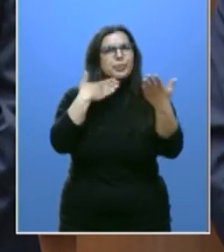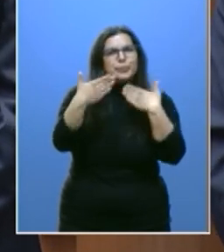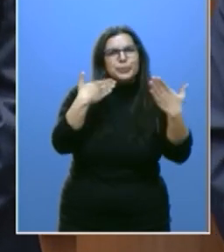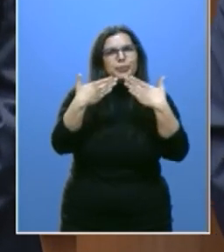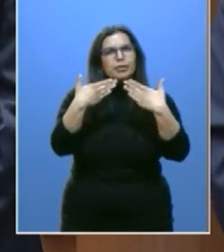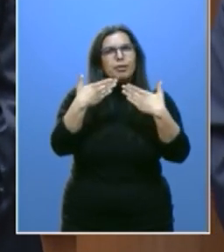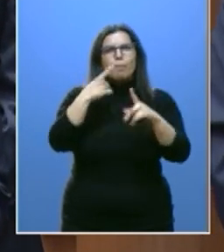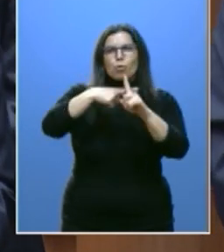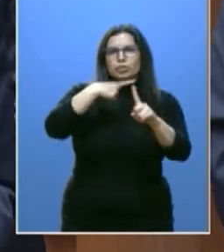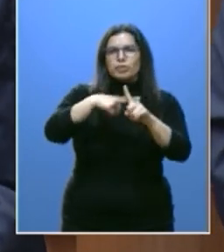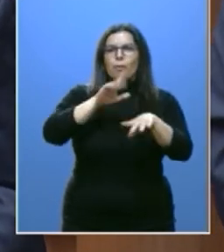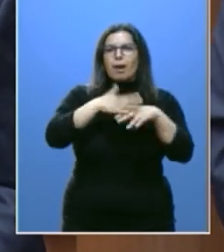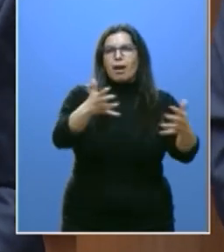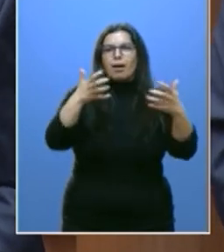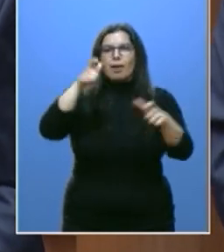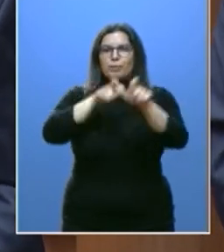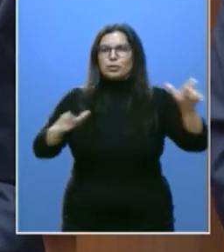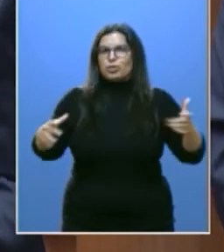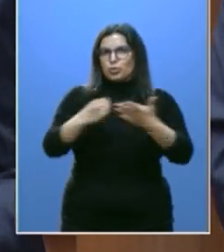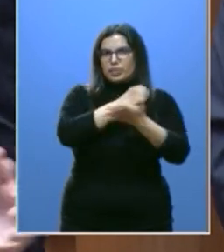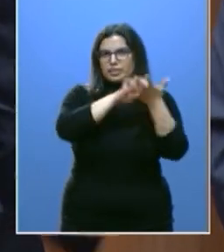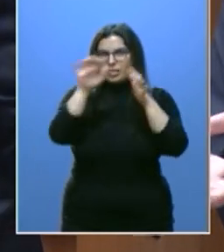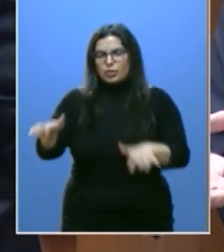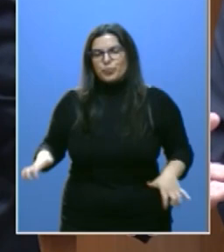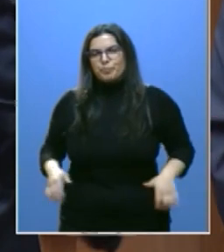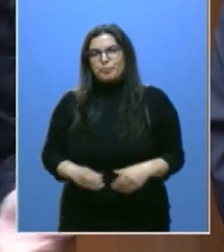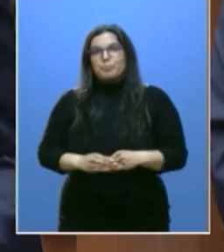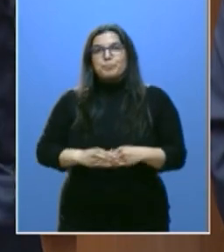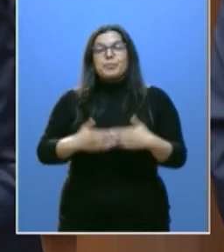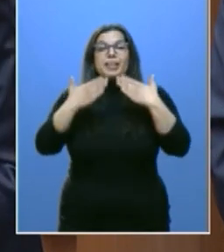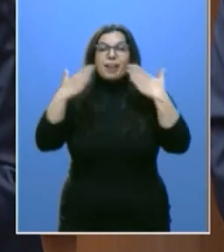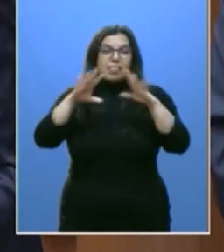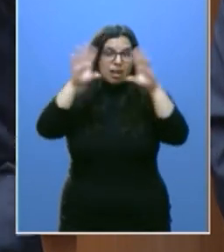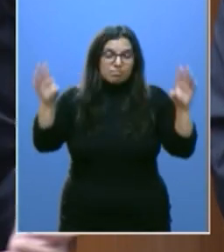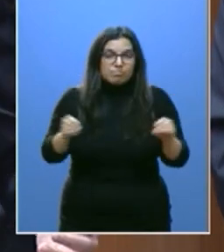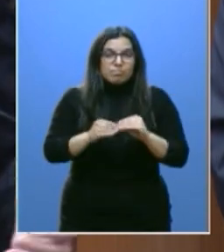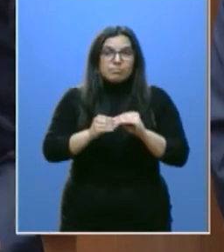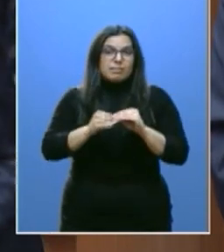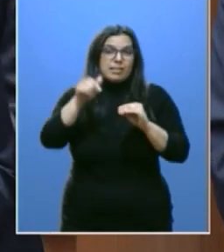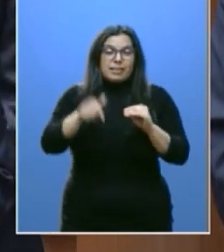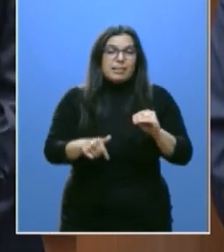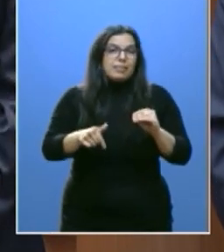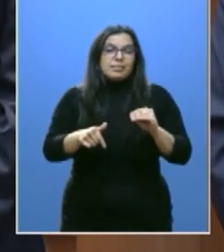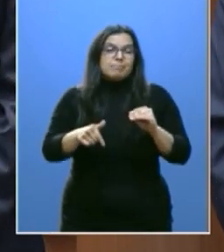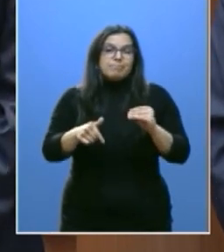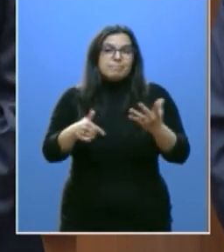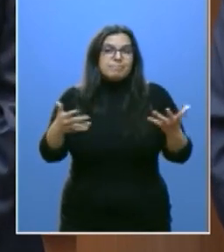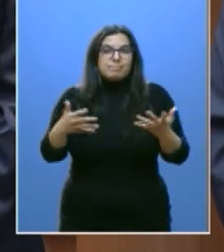beneficio de todos los castellanos y leoneses. Gracias, en fin, en este extenso y amplio